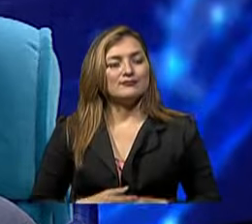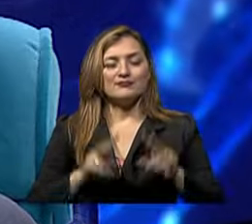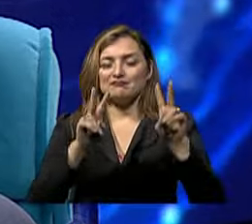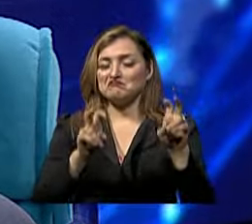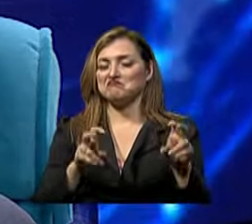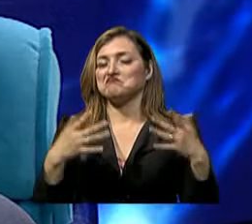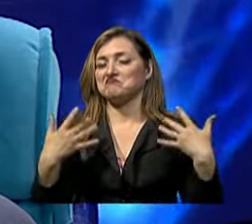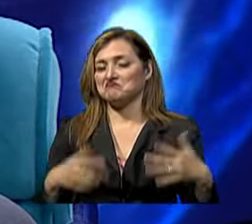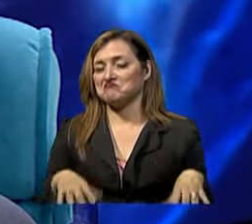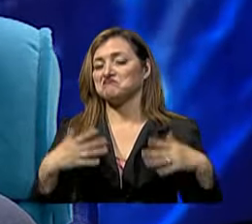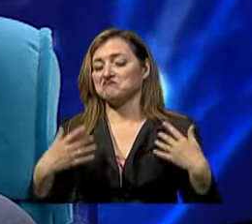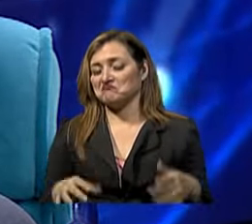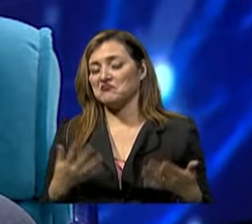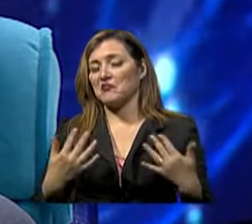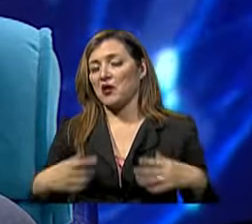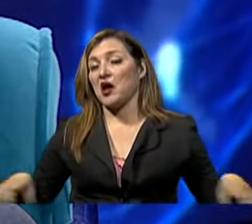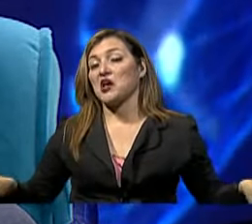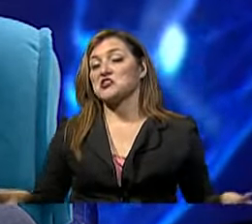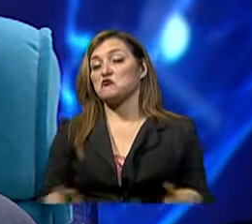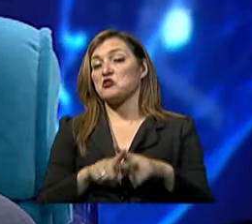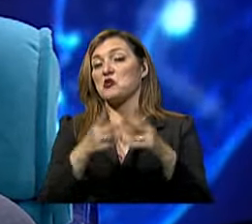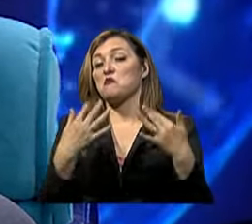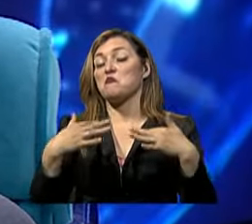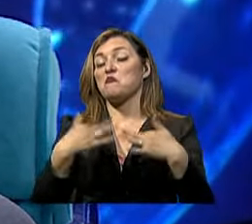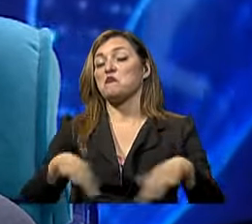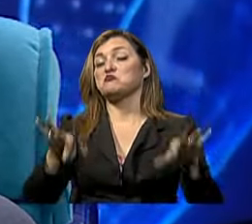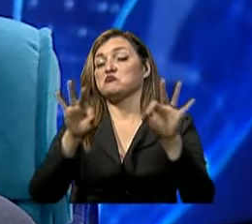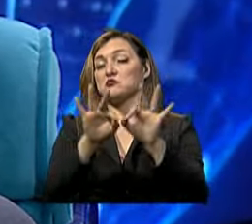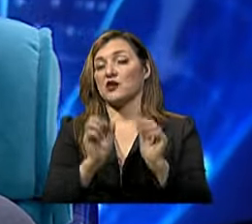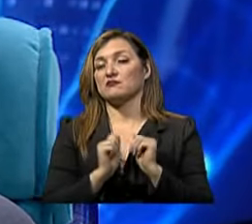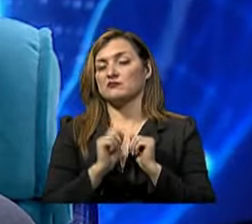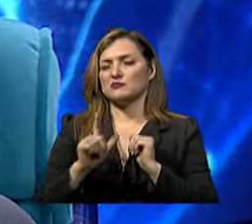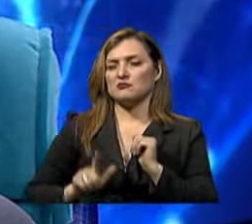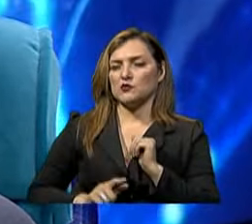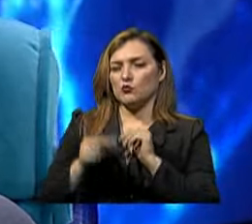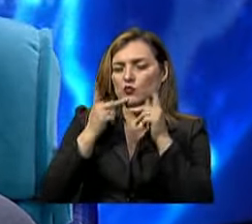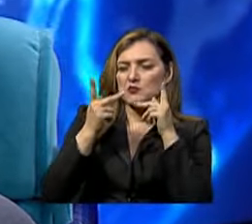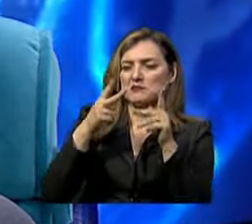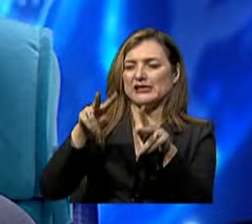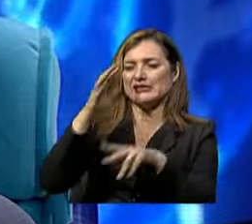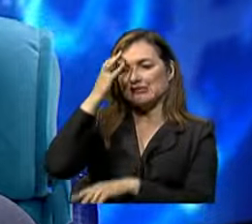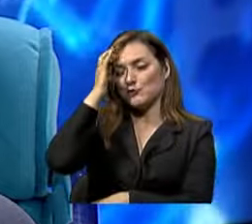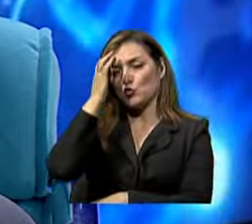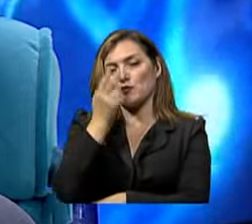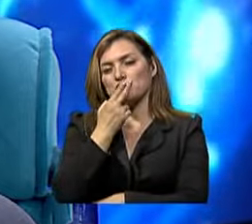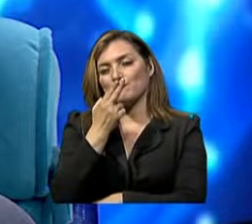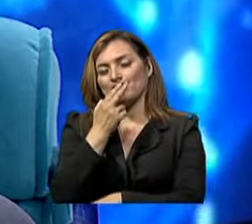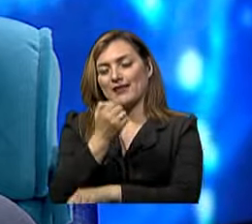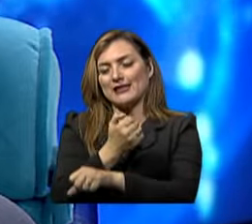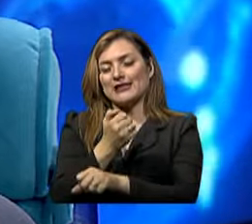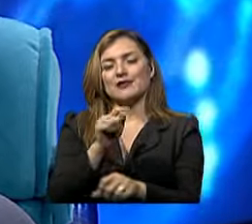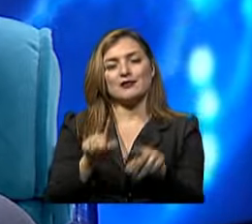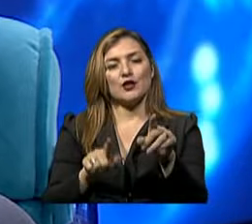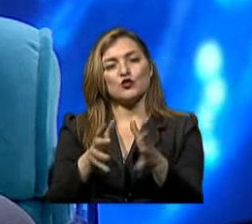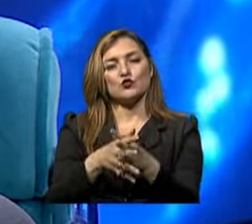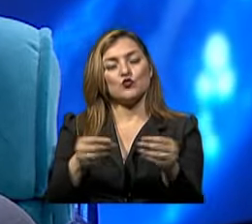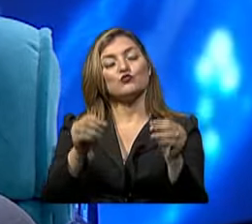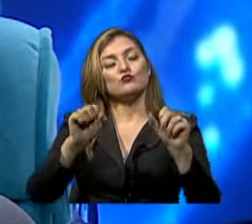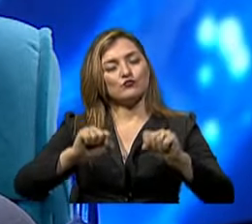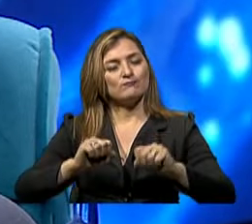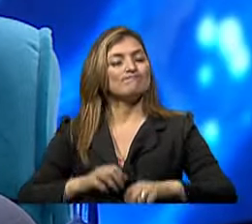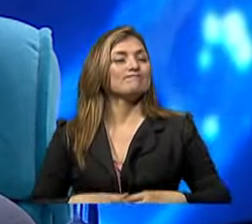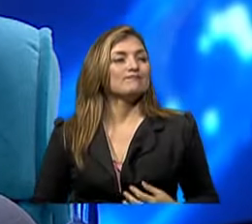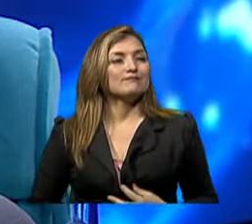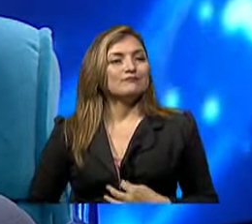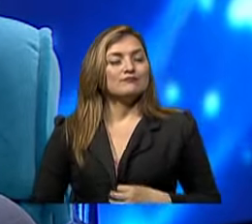Increíble Obviamente Nosotros vemos Desde la salud pública Con preocupación Pues obviamente Siempre el tabaquismo Hay otras alternativas Como ya nos ha dicho El doctor